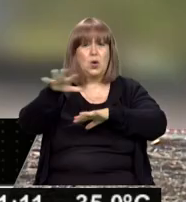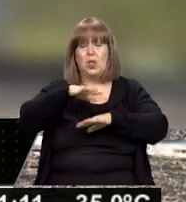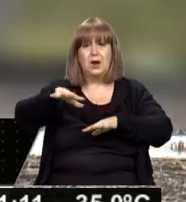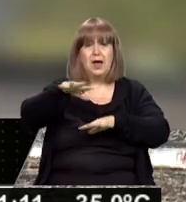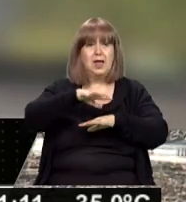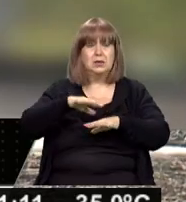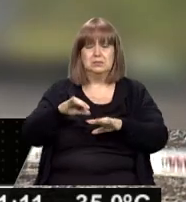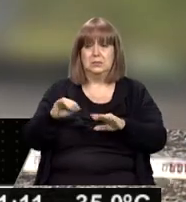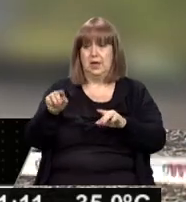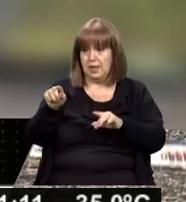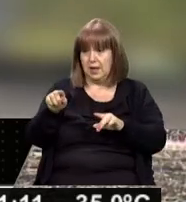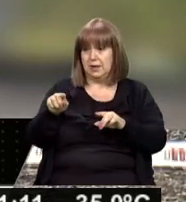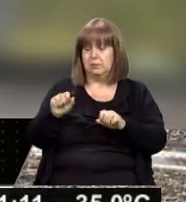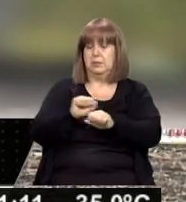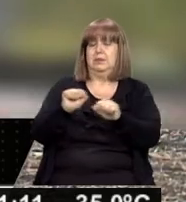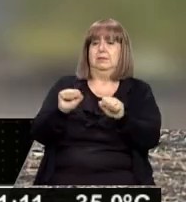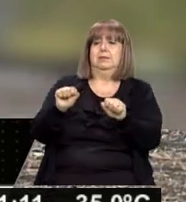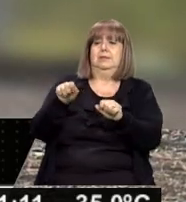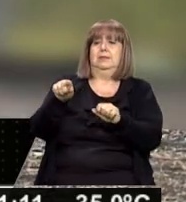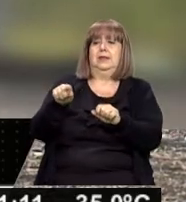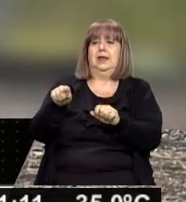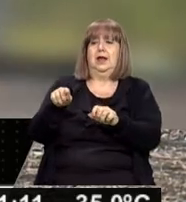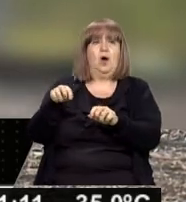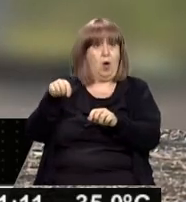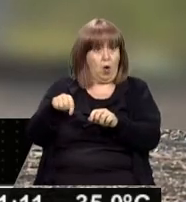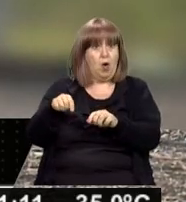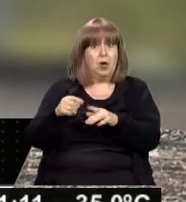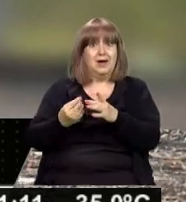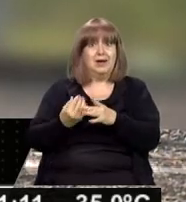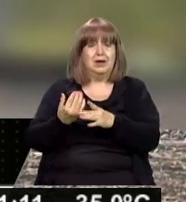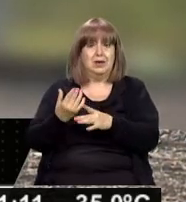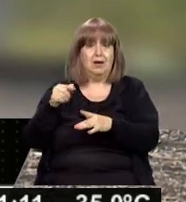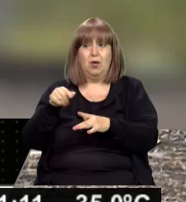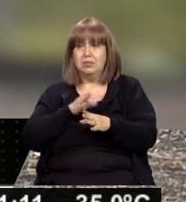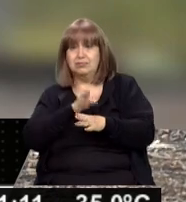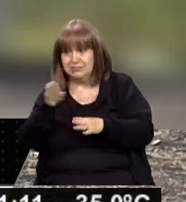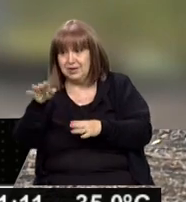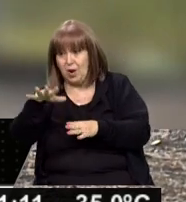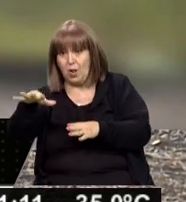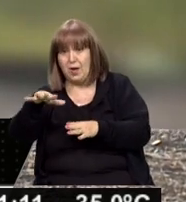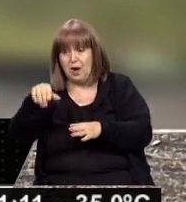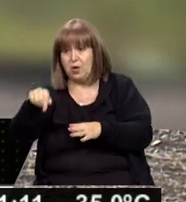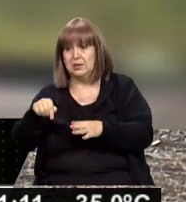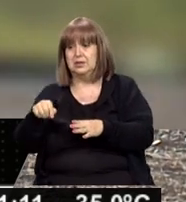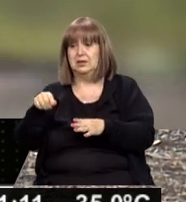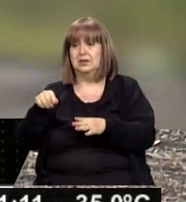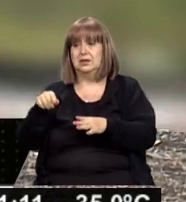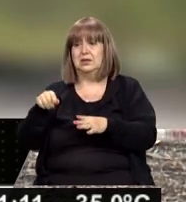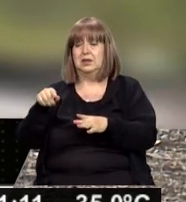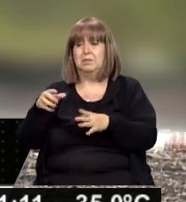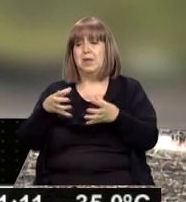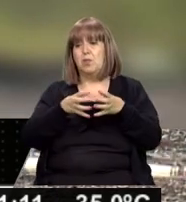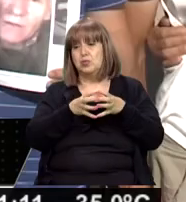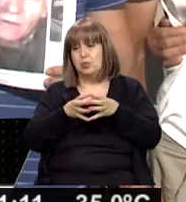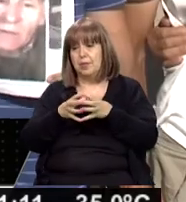inesperadamente, si se puede decir así, salimos a recorrer justo para este lugar y bueno, acá el grupo de